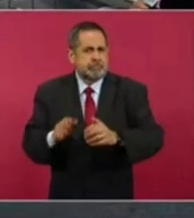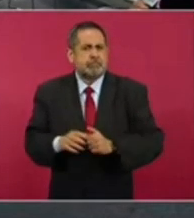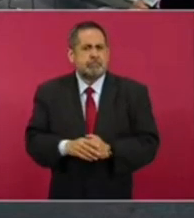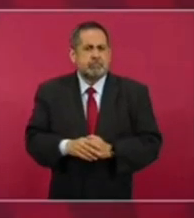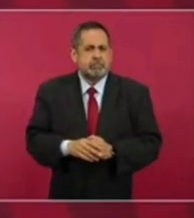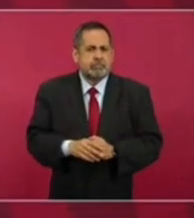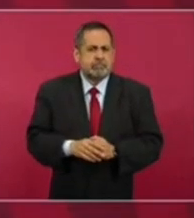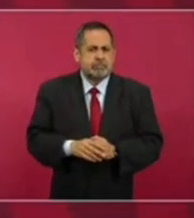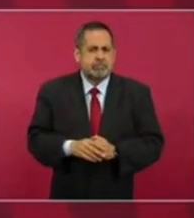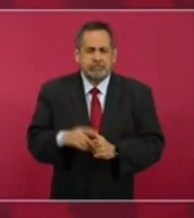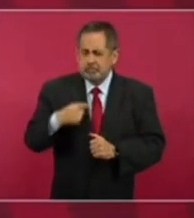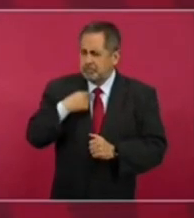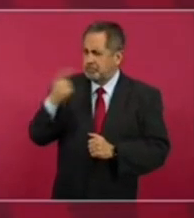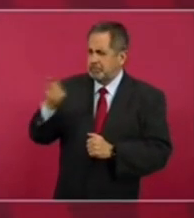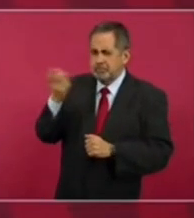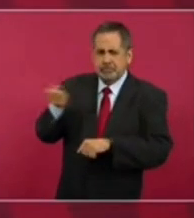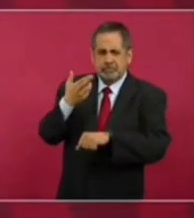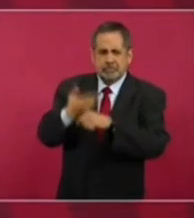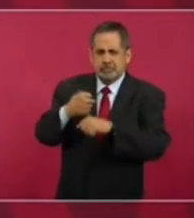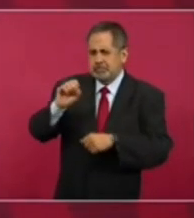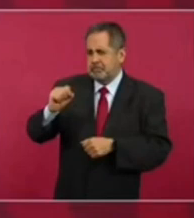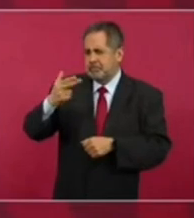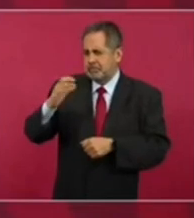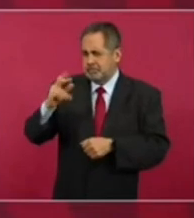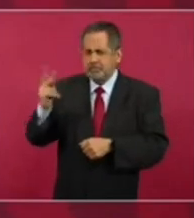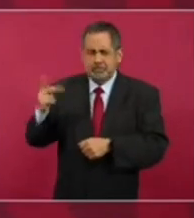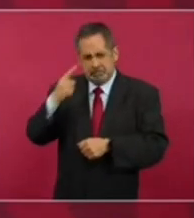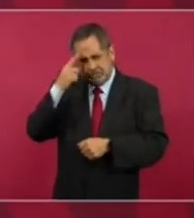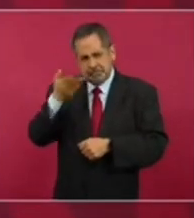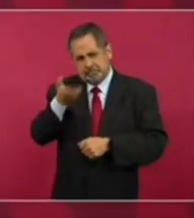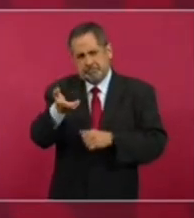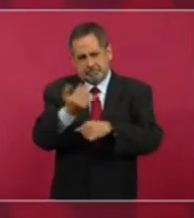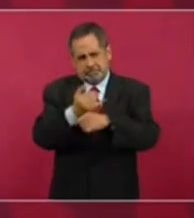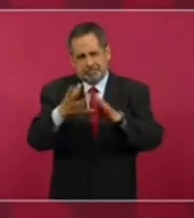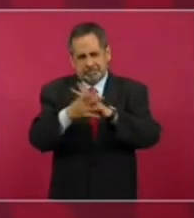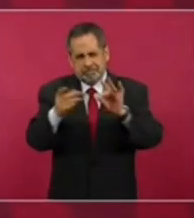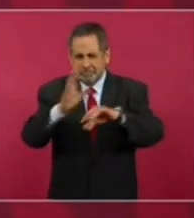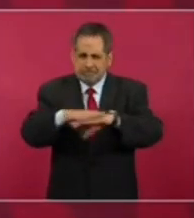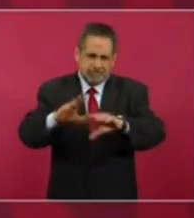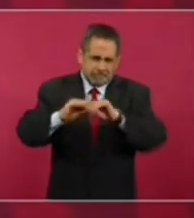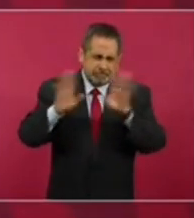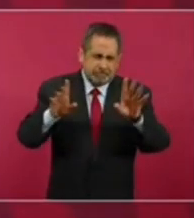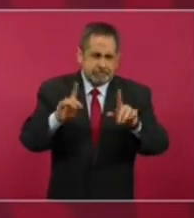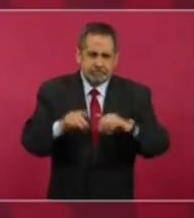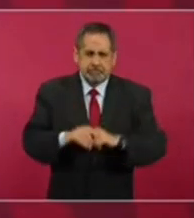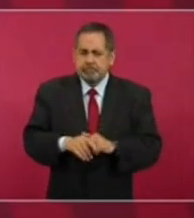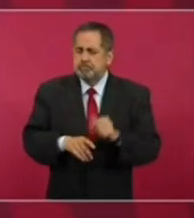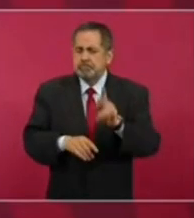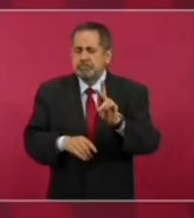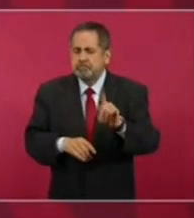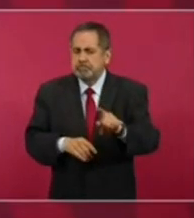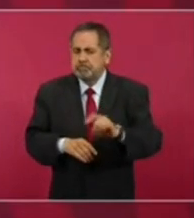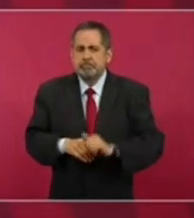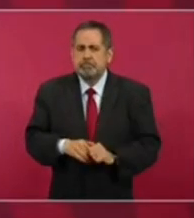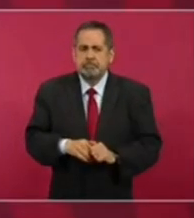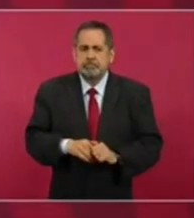Te voy a pedir al secretario de Hacienda que informe sobre eso, para que sea más claro. Pero